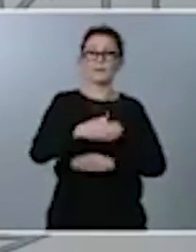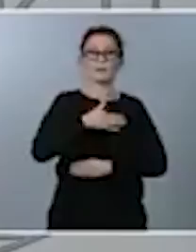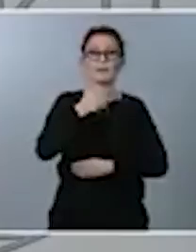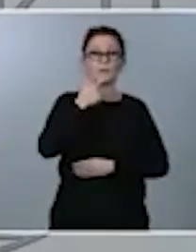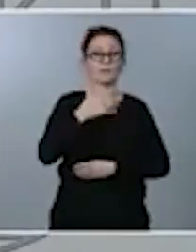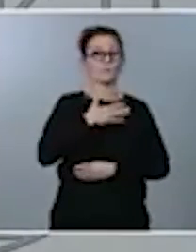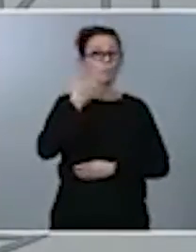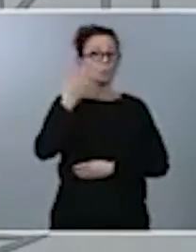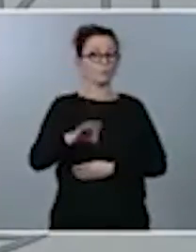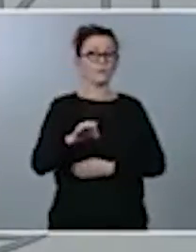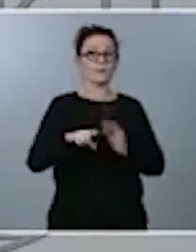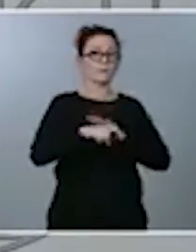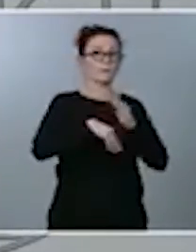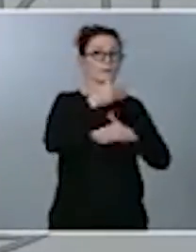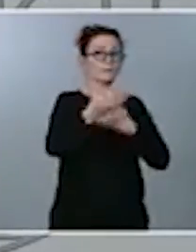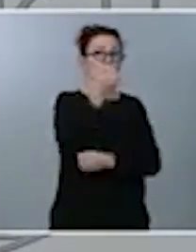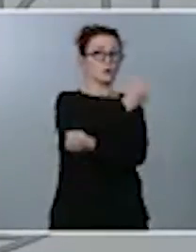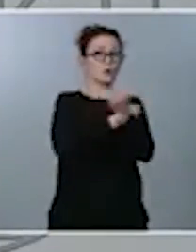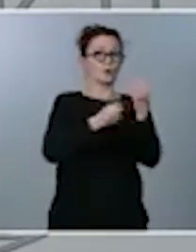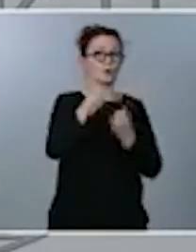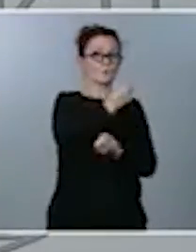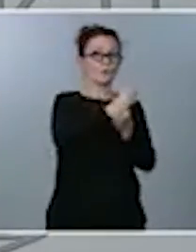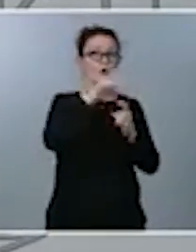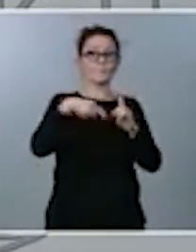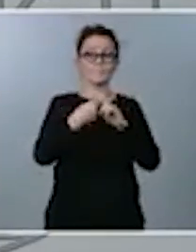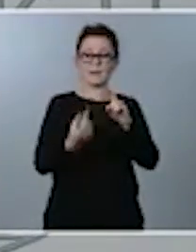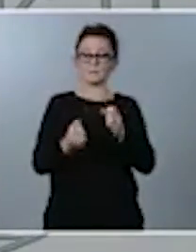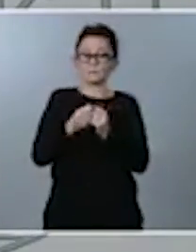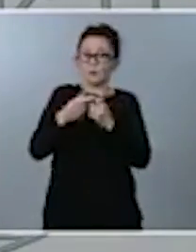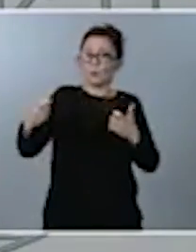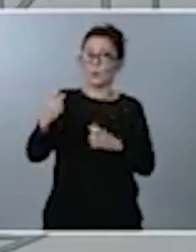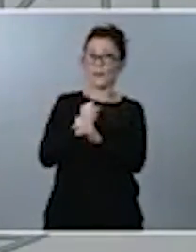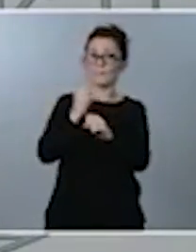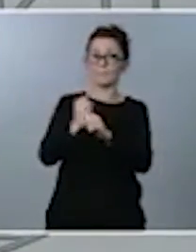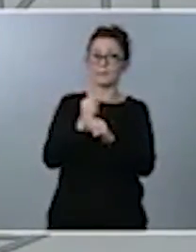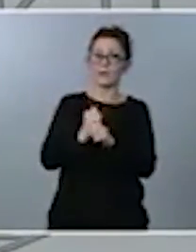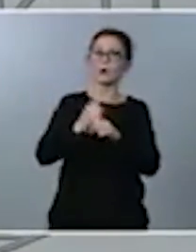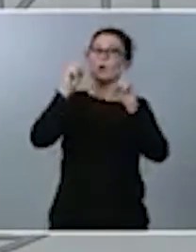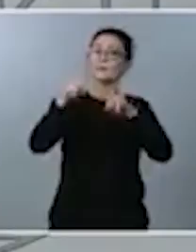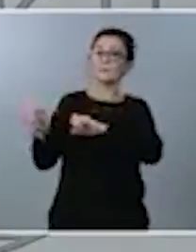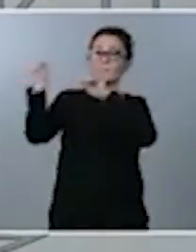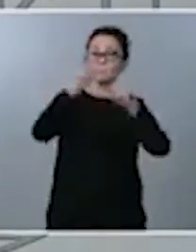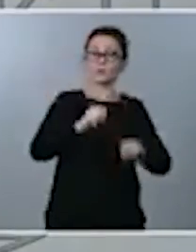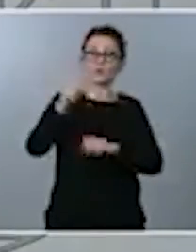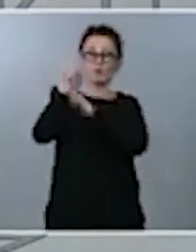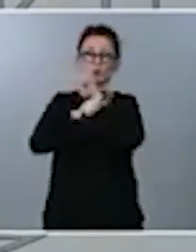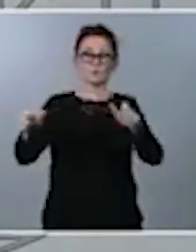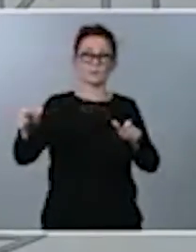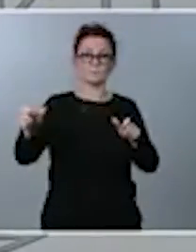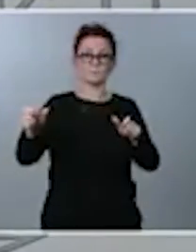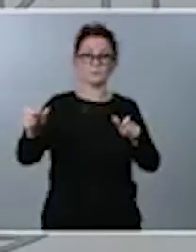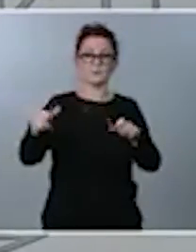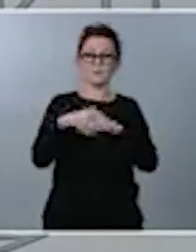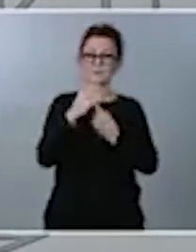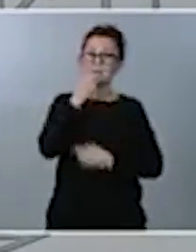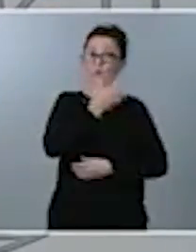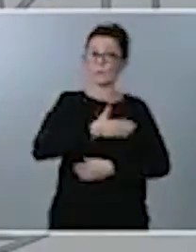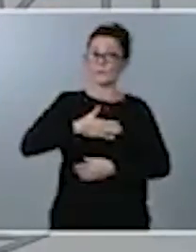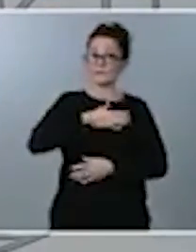crecimiento económico y la creación de empleo y, a su vez, la protección de las personas, el estado del bienestar, y es también